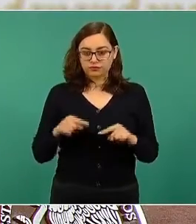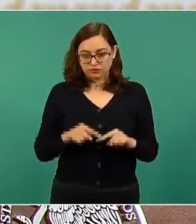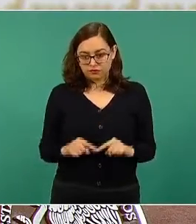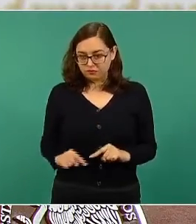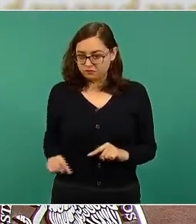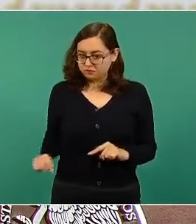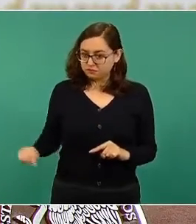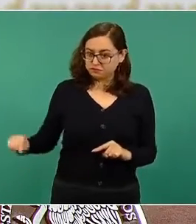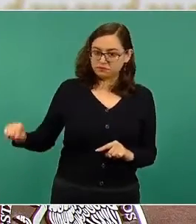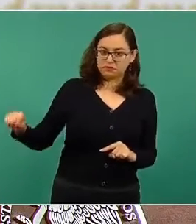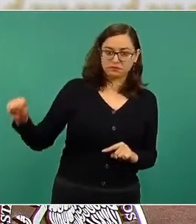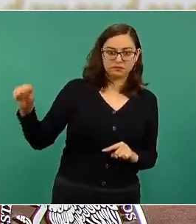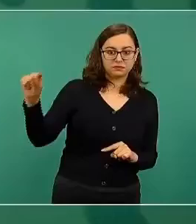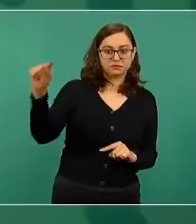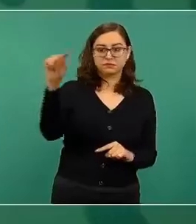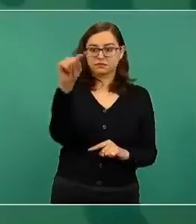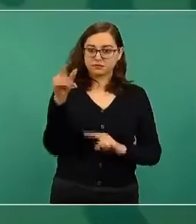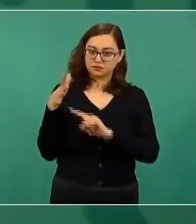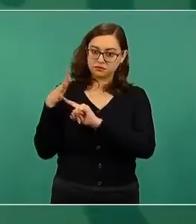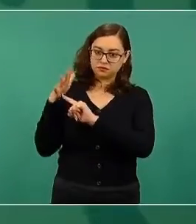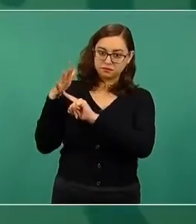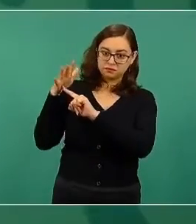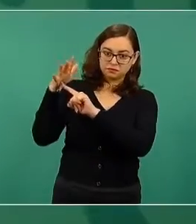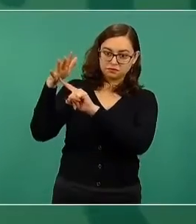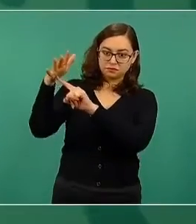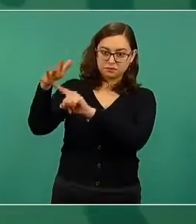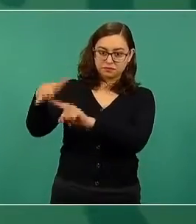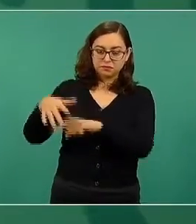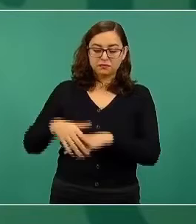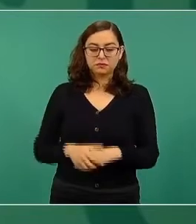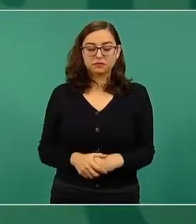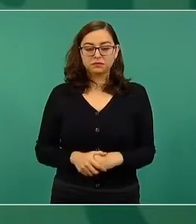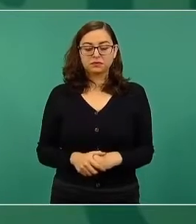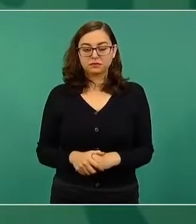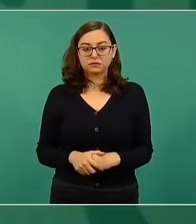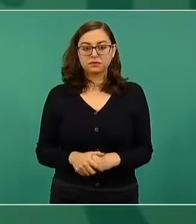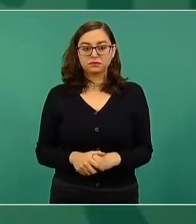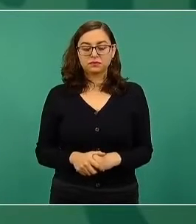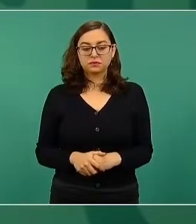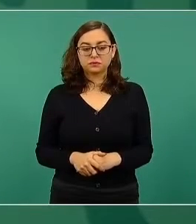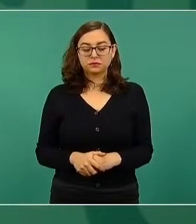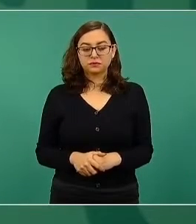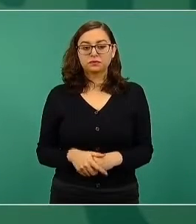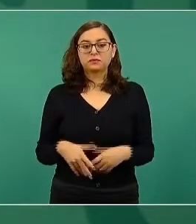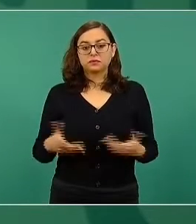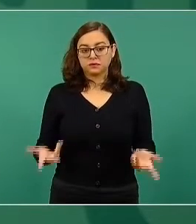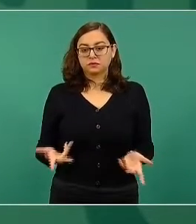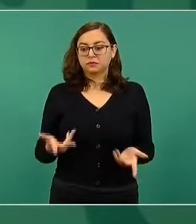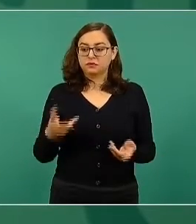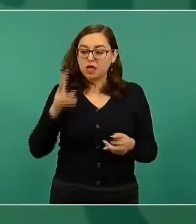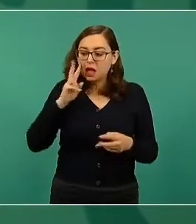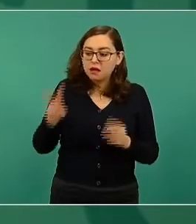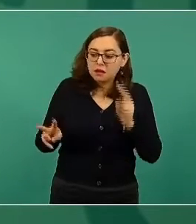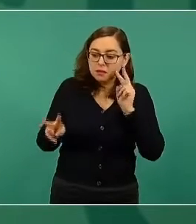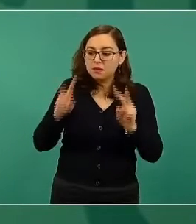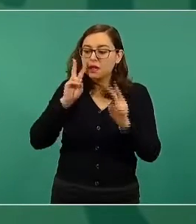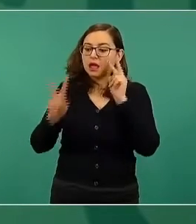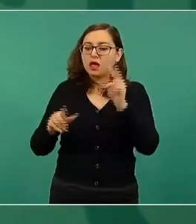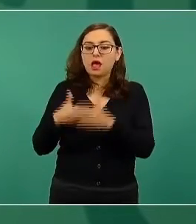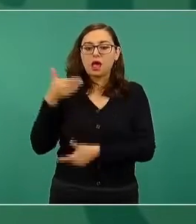lo que se está construyendo, el terraplén principal, para ver los avances,